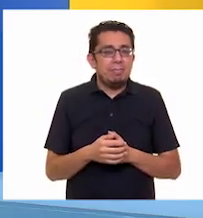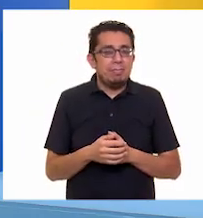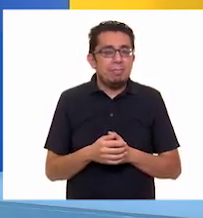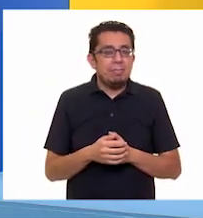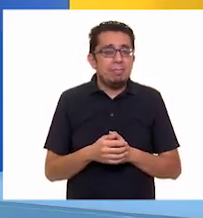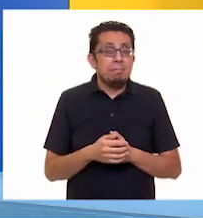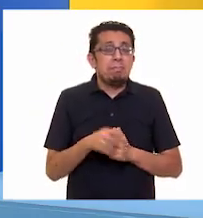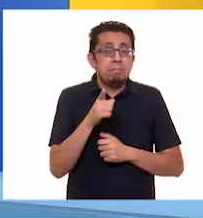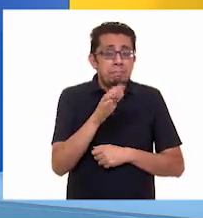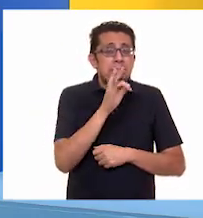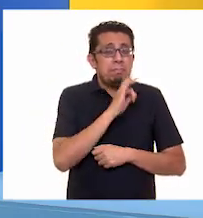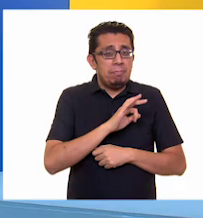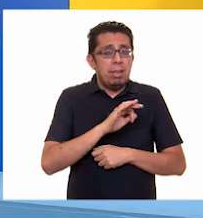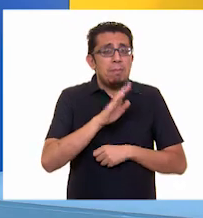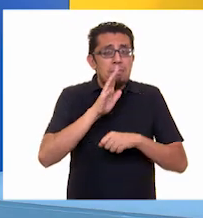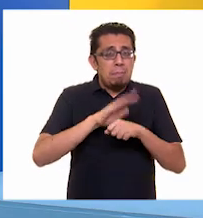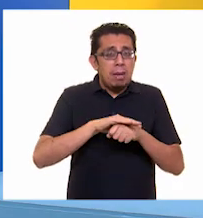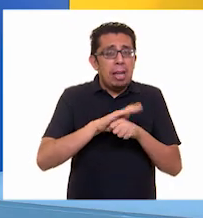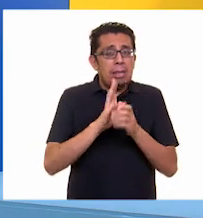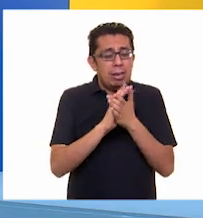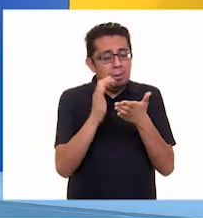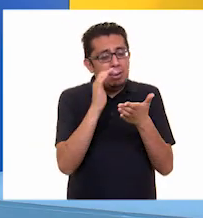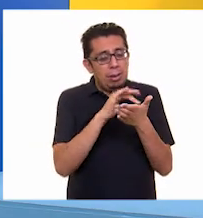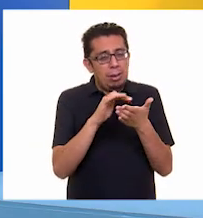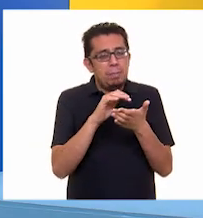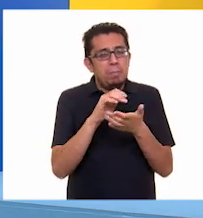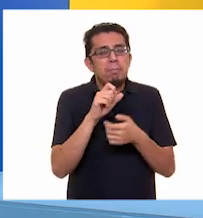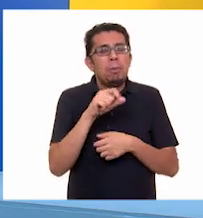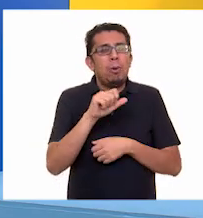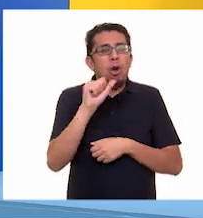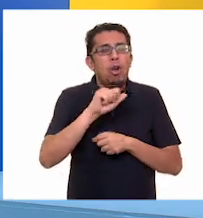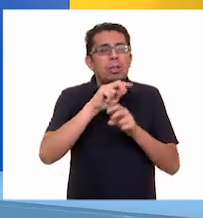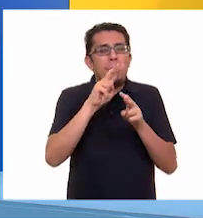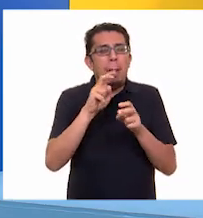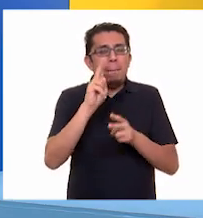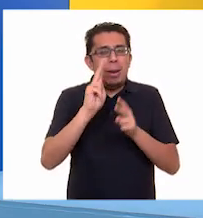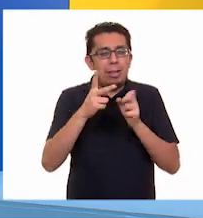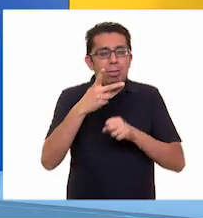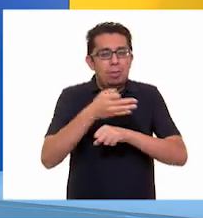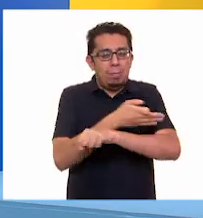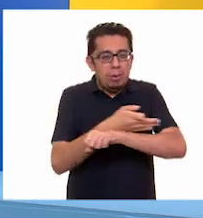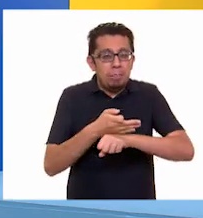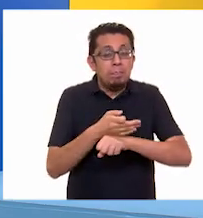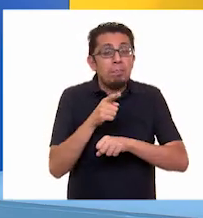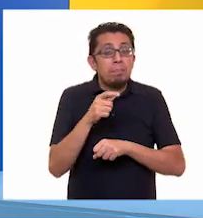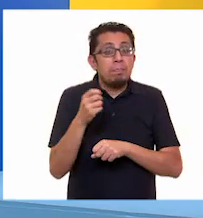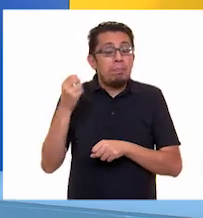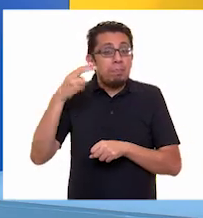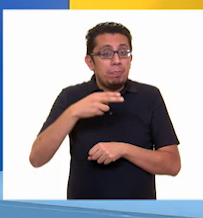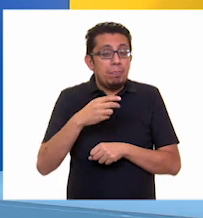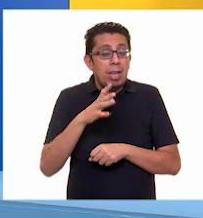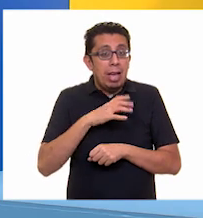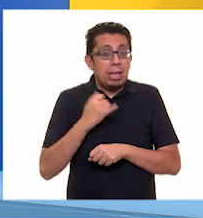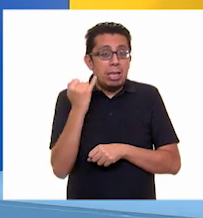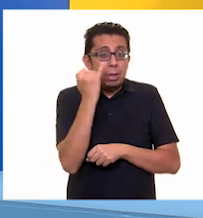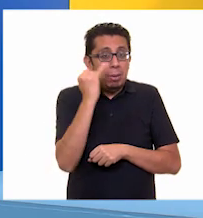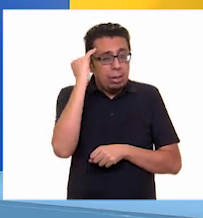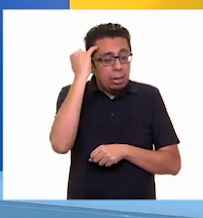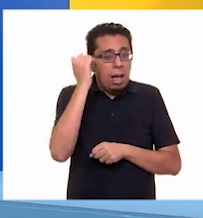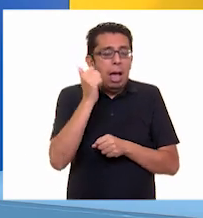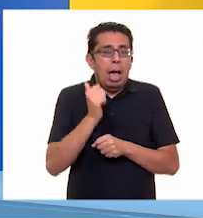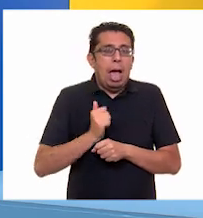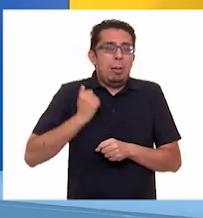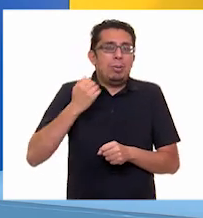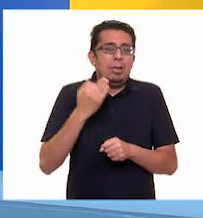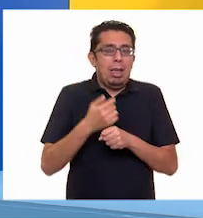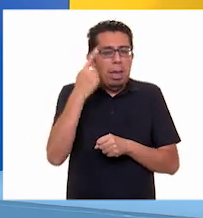Si te es posible, consulta otros libros y comenta el tema de hoy con tu familia. Si tienes la fortuna de hablar una lengua indígena, aprovecha